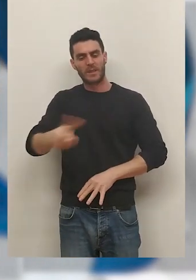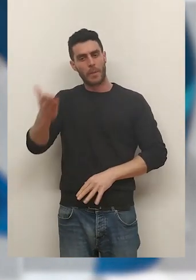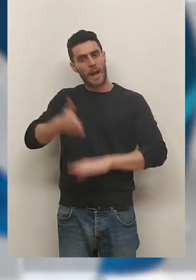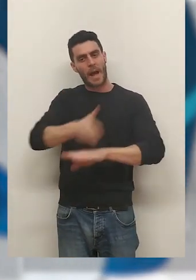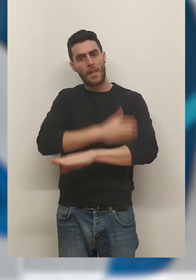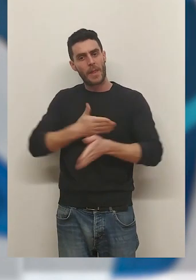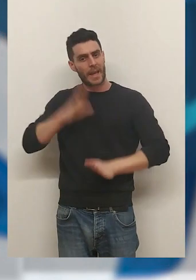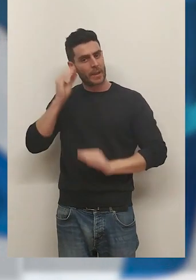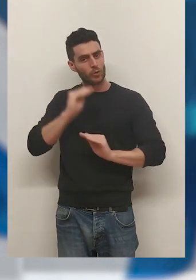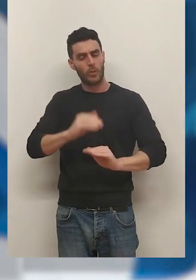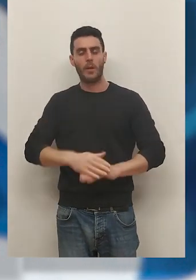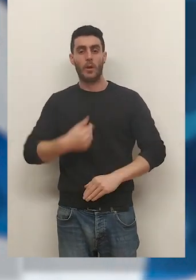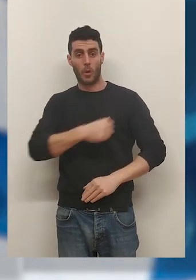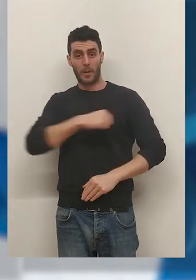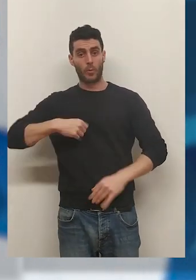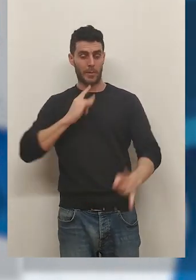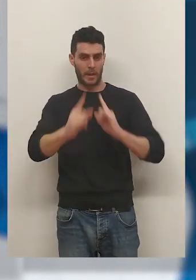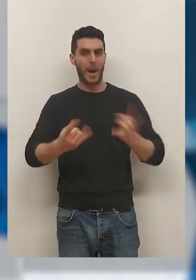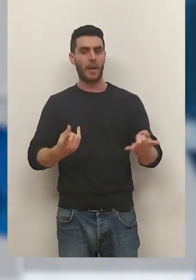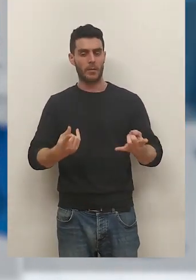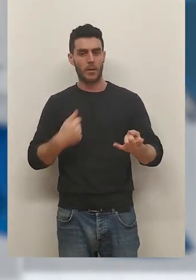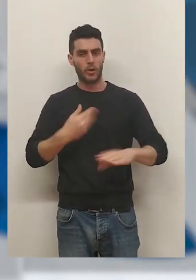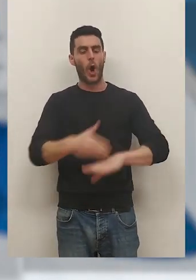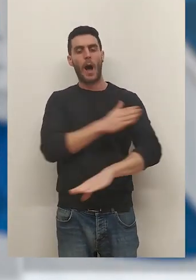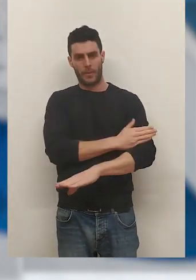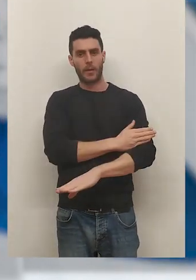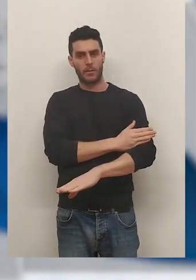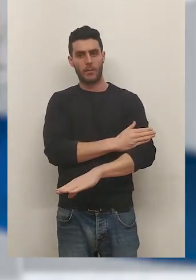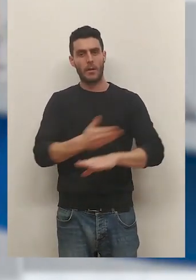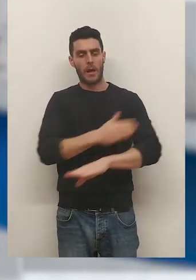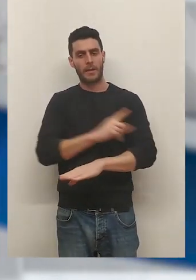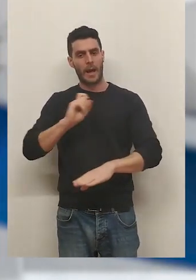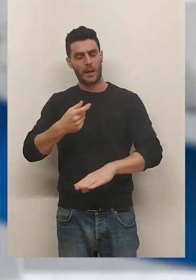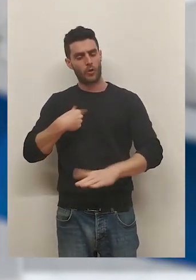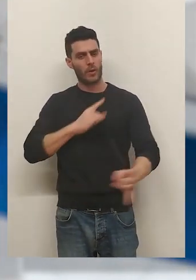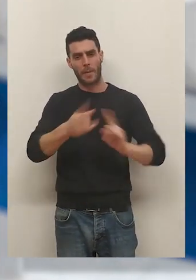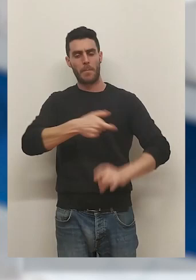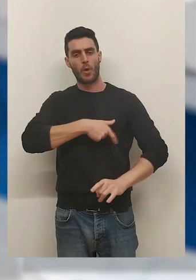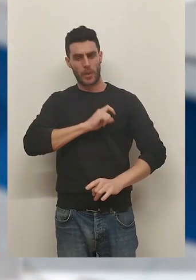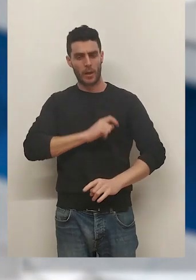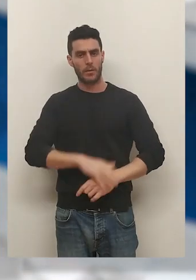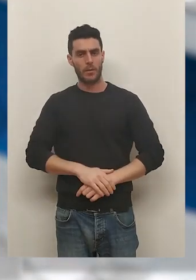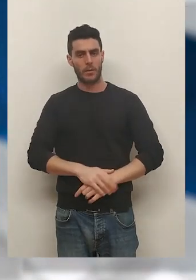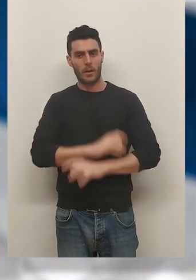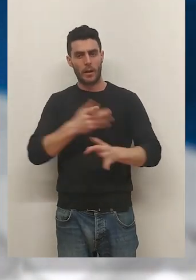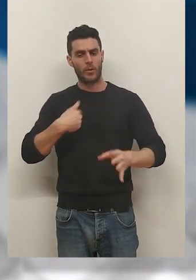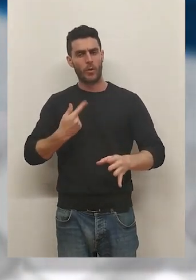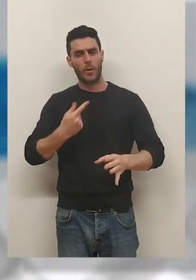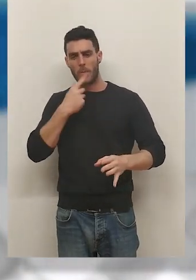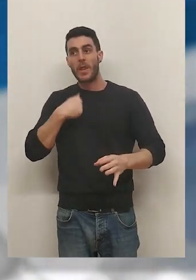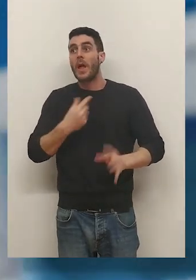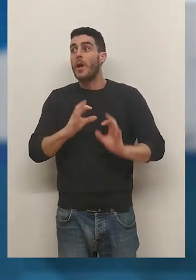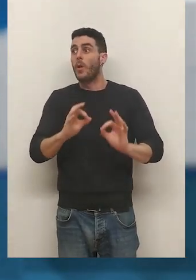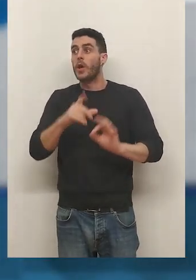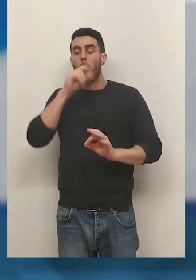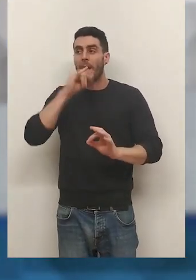antes. Y yo particularmente llamé, mucho antes de lo que pasó de Álex. Que él tenía animalitos en casa, en concreto pajaritos,